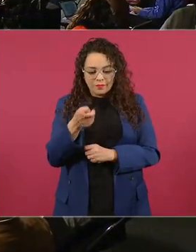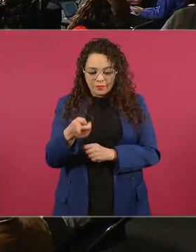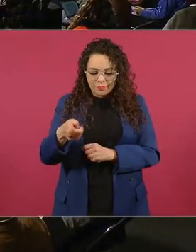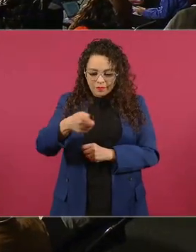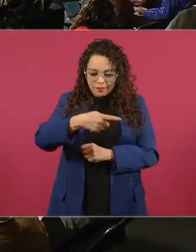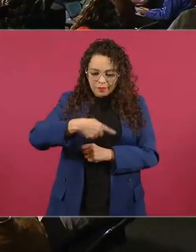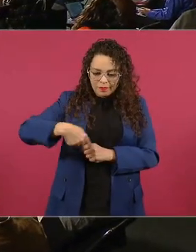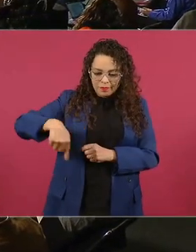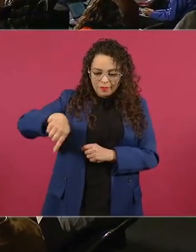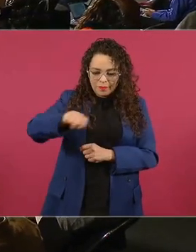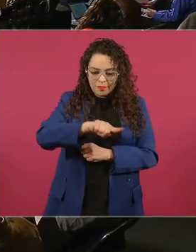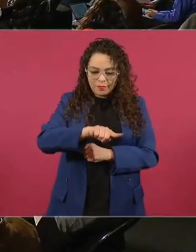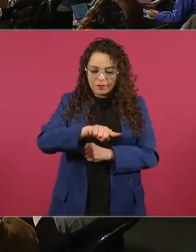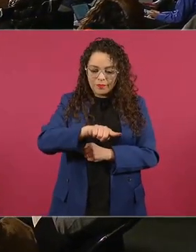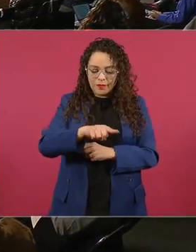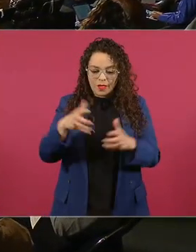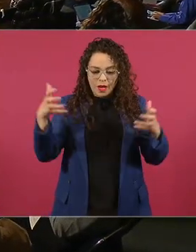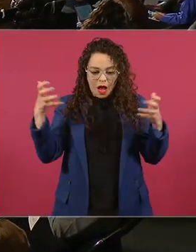justificación